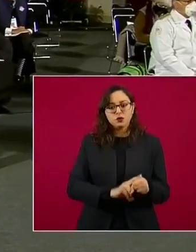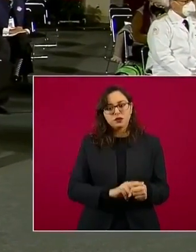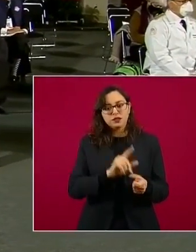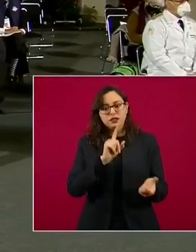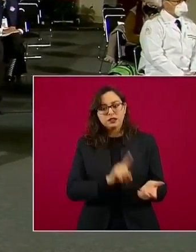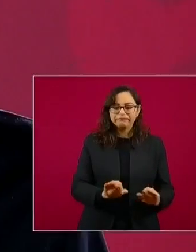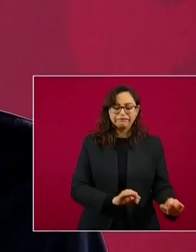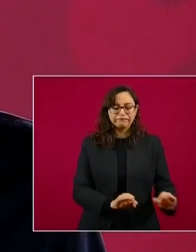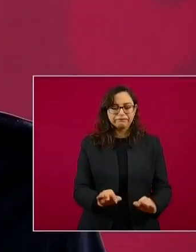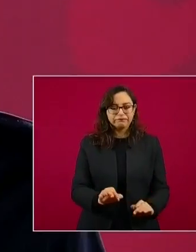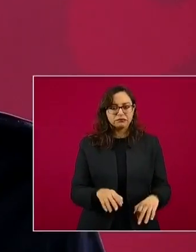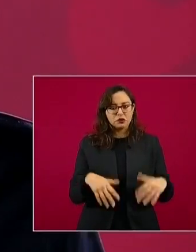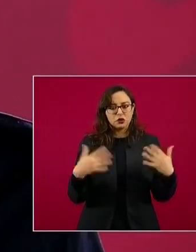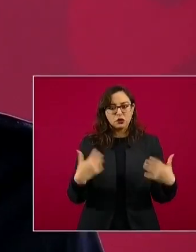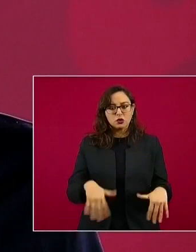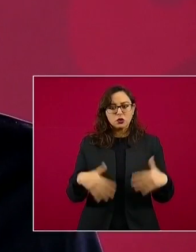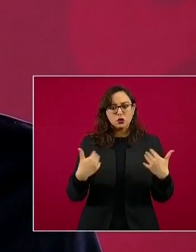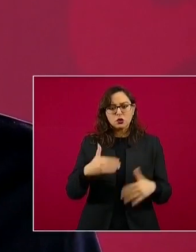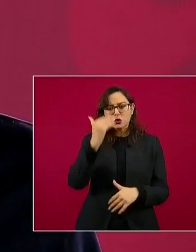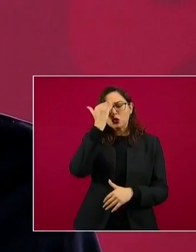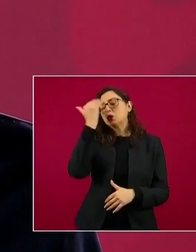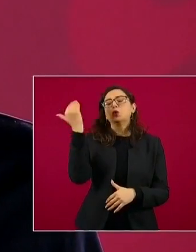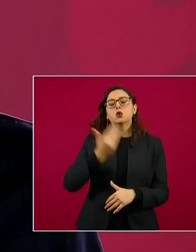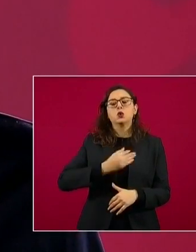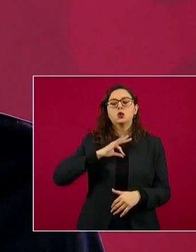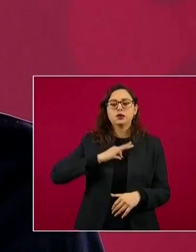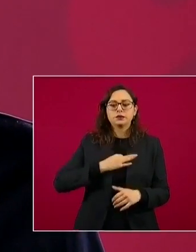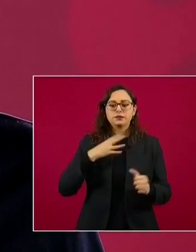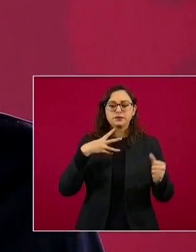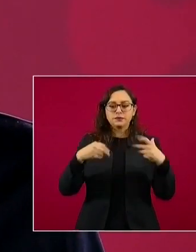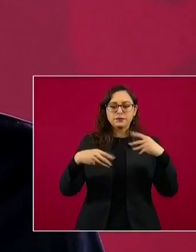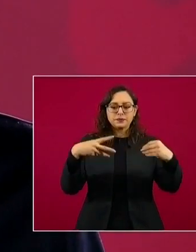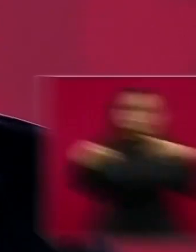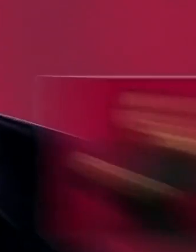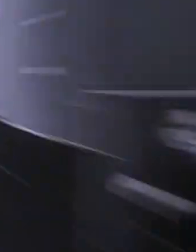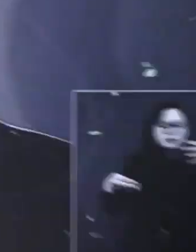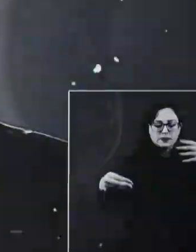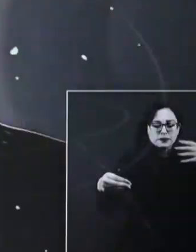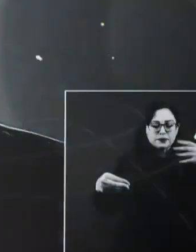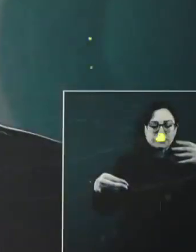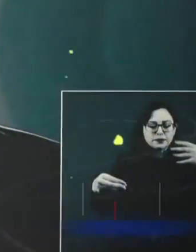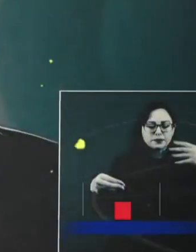enfrentar esta terrible pandemia que tanto daño ha causado.